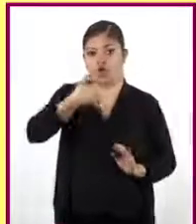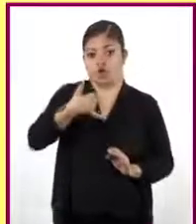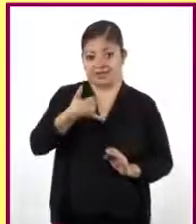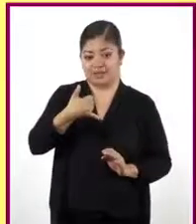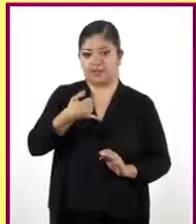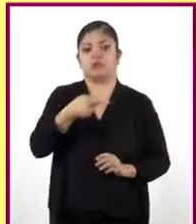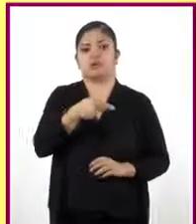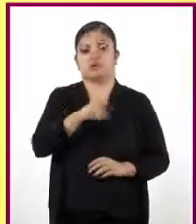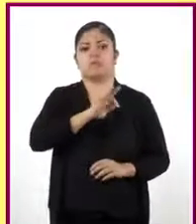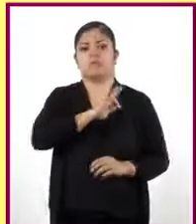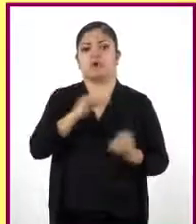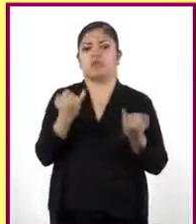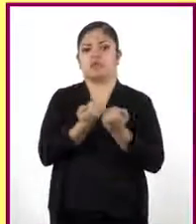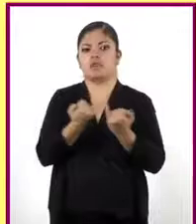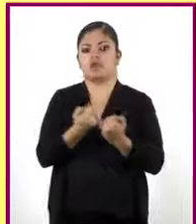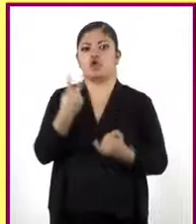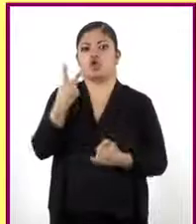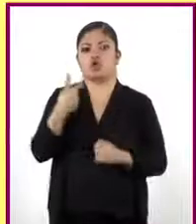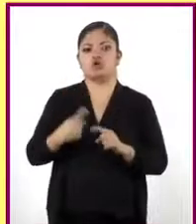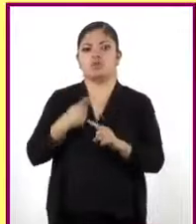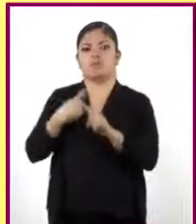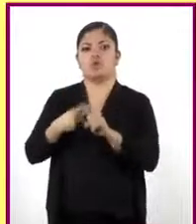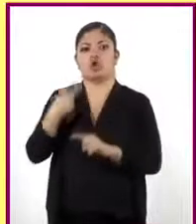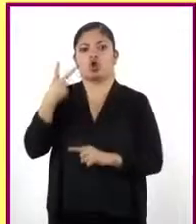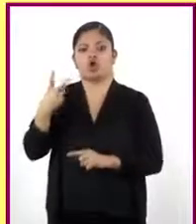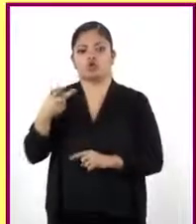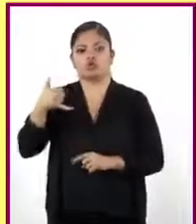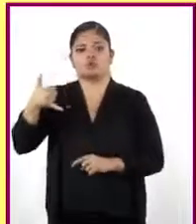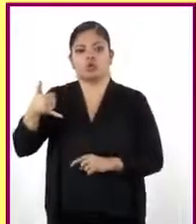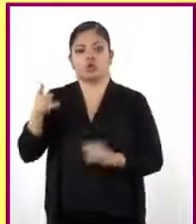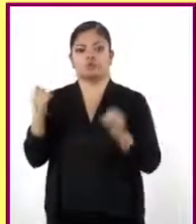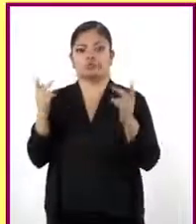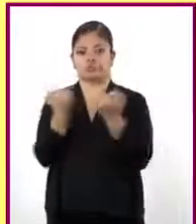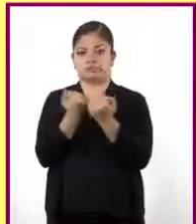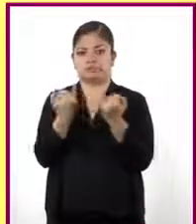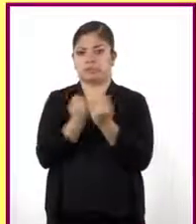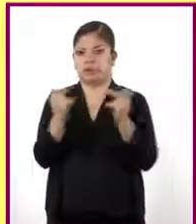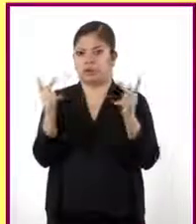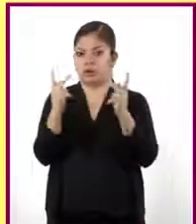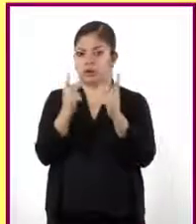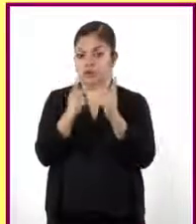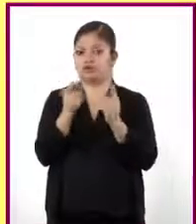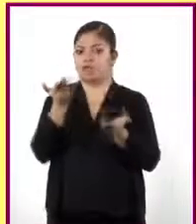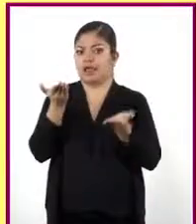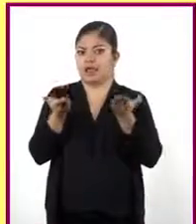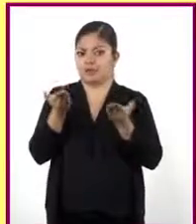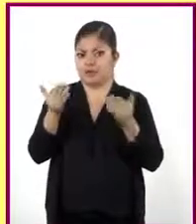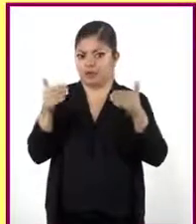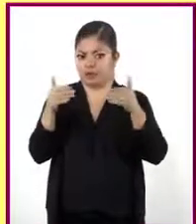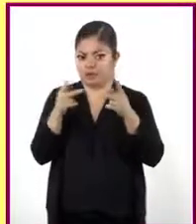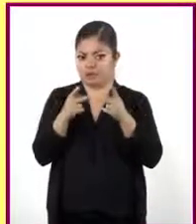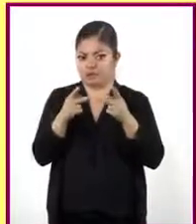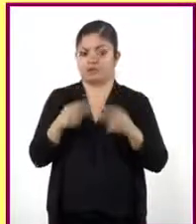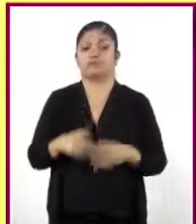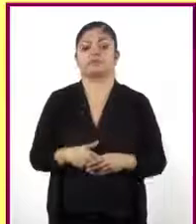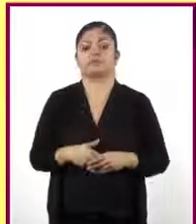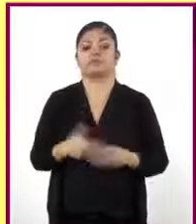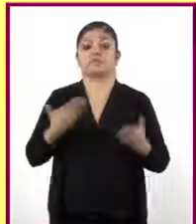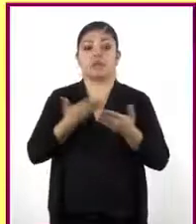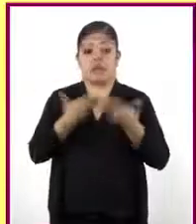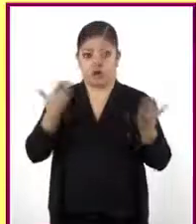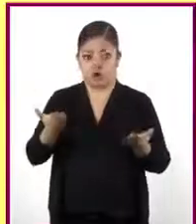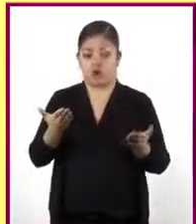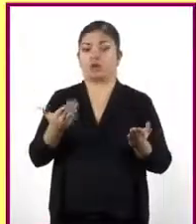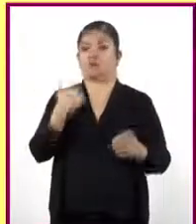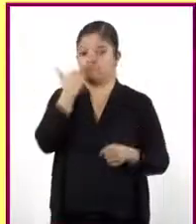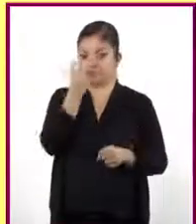escribirse también como 2 por 2Y y ambas expresiones son equivalentes. Ahora, las y